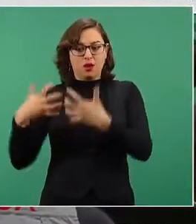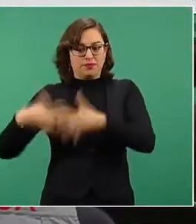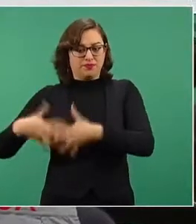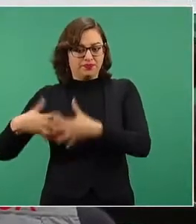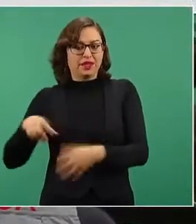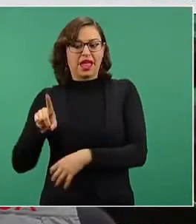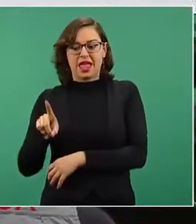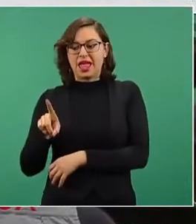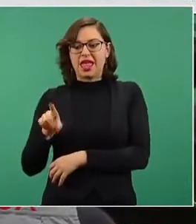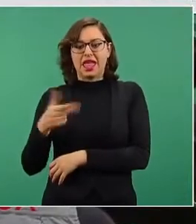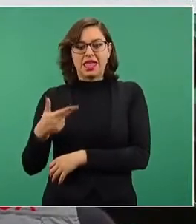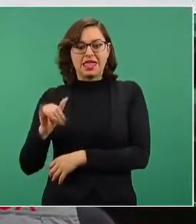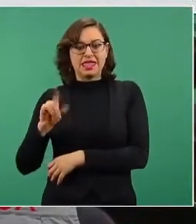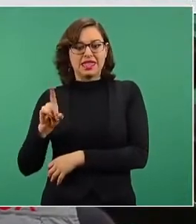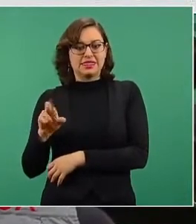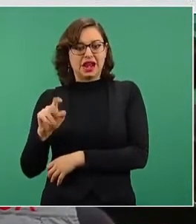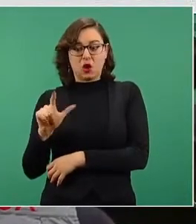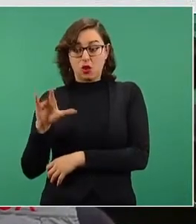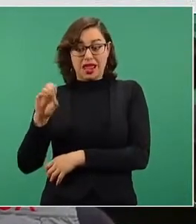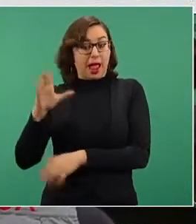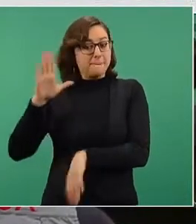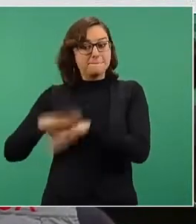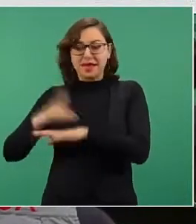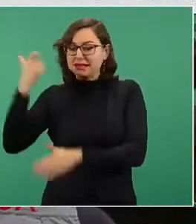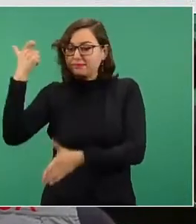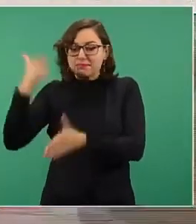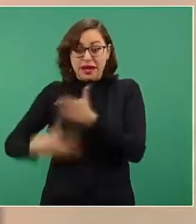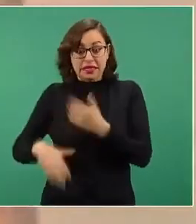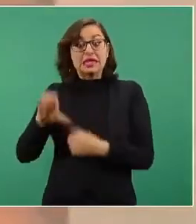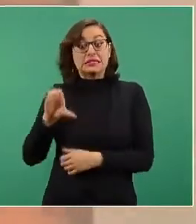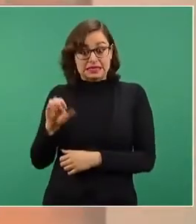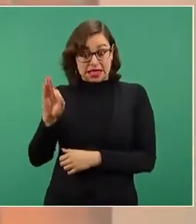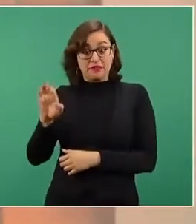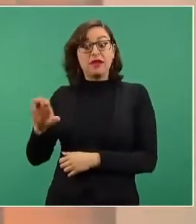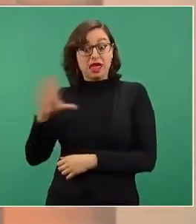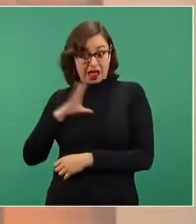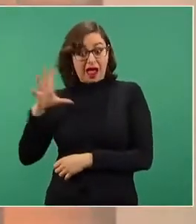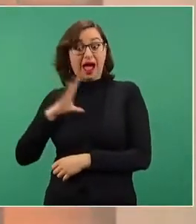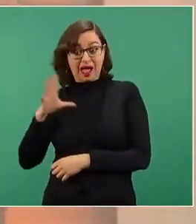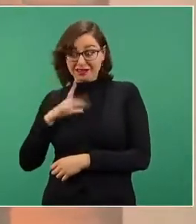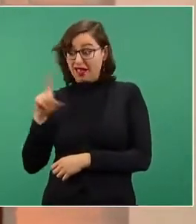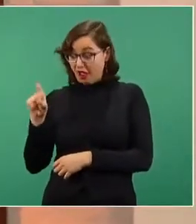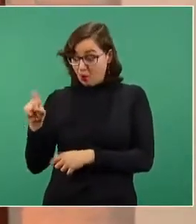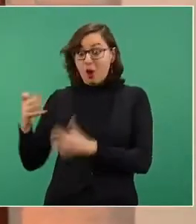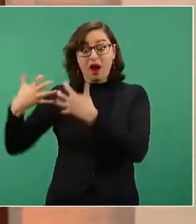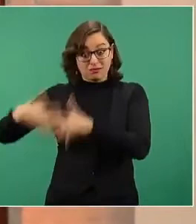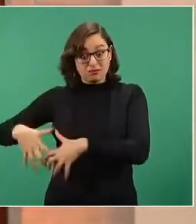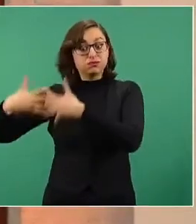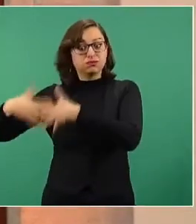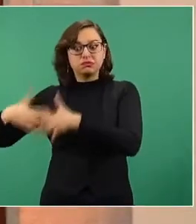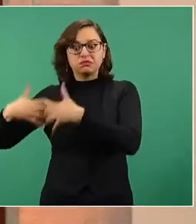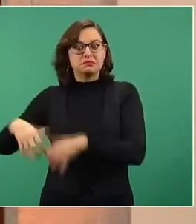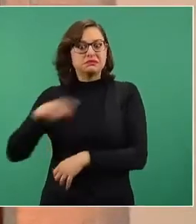se ha mantenido olvidada. Querían los gobiernos neoliberales que la destruyéramos, que la dejáramos ahí.